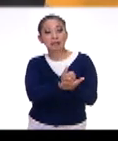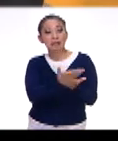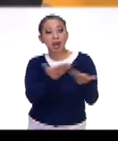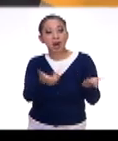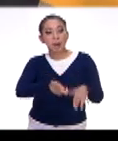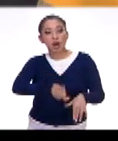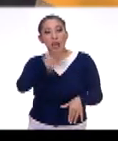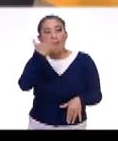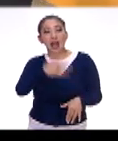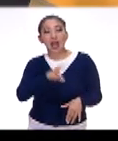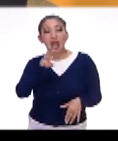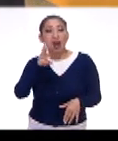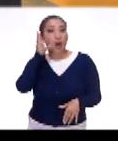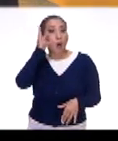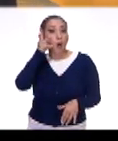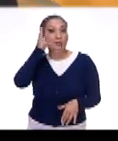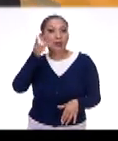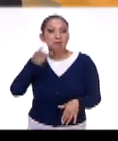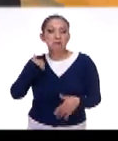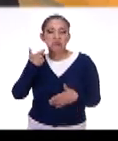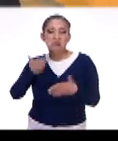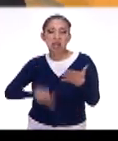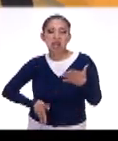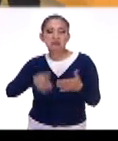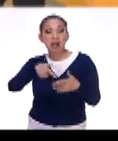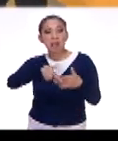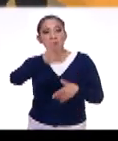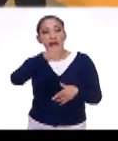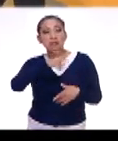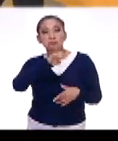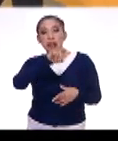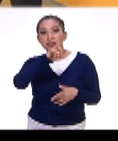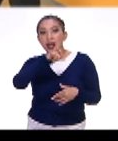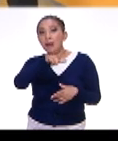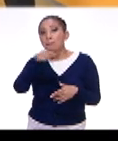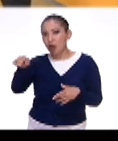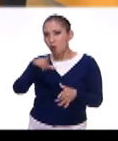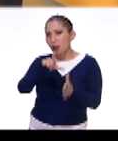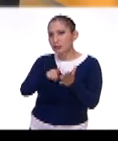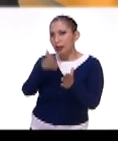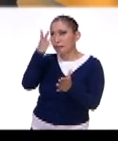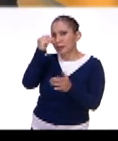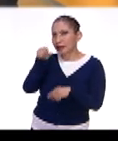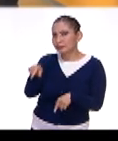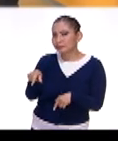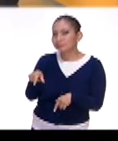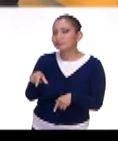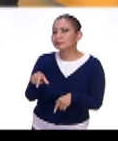era más caro que el whisky en muchas zonas, de México y de fuera. Pero ahí hay una lección importante.